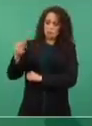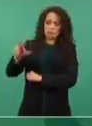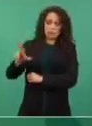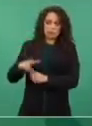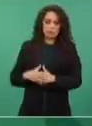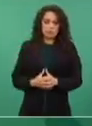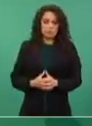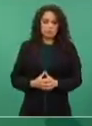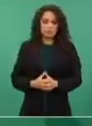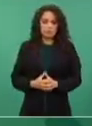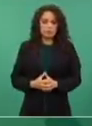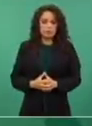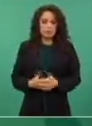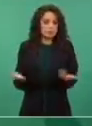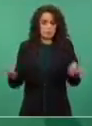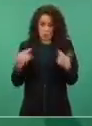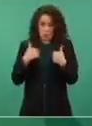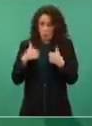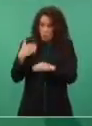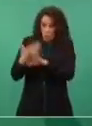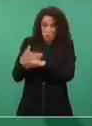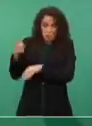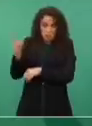Fiscalía General de la República.